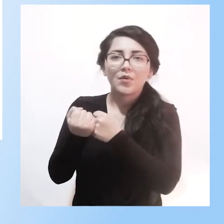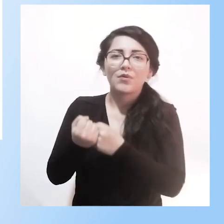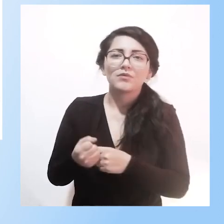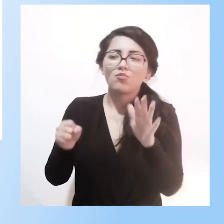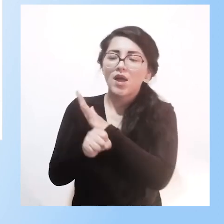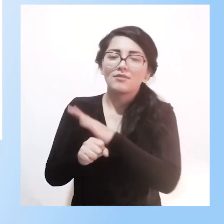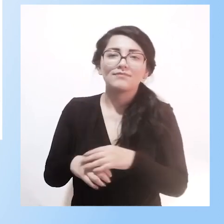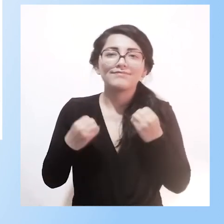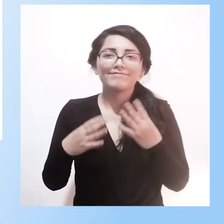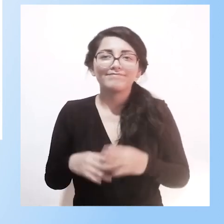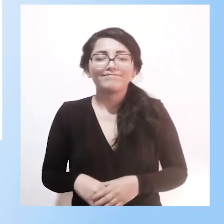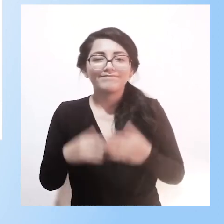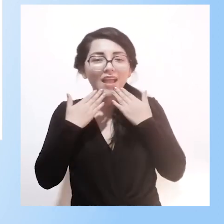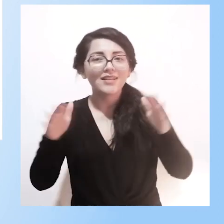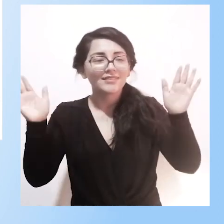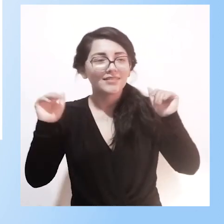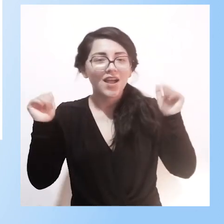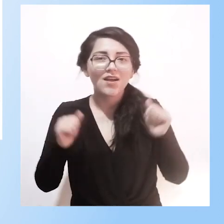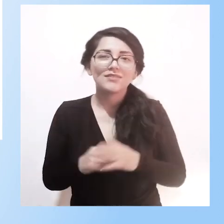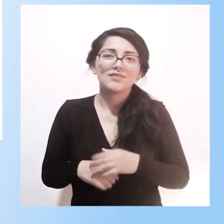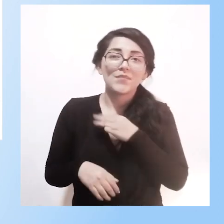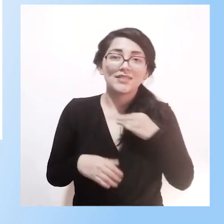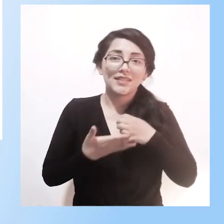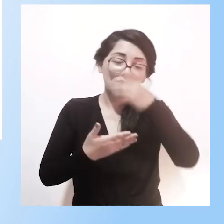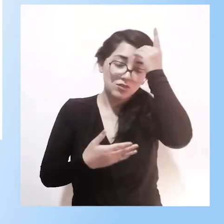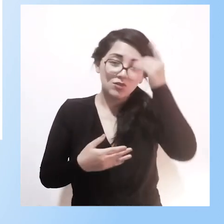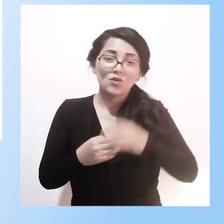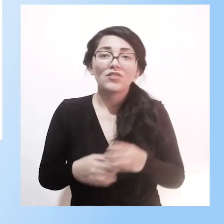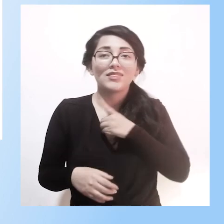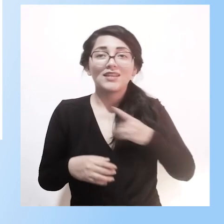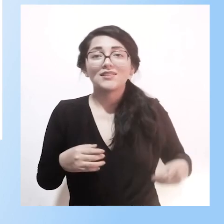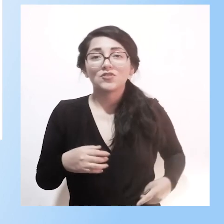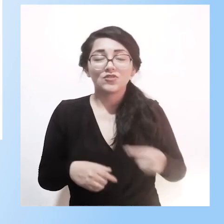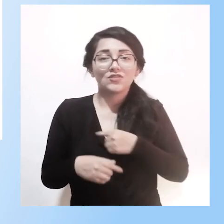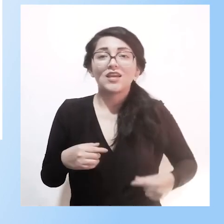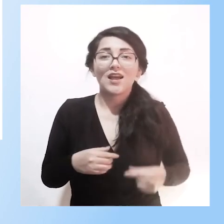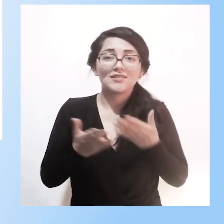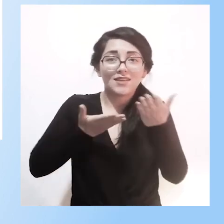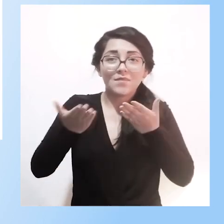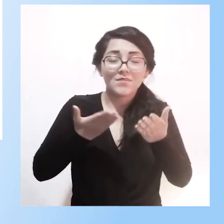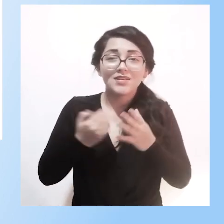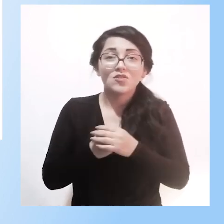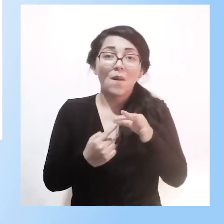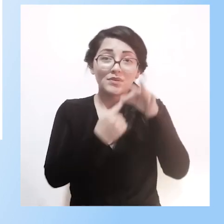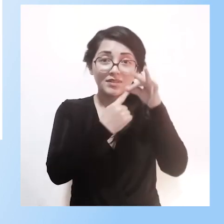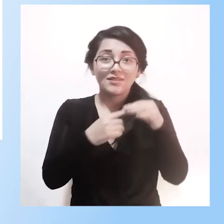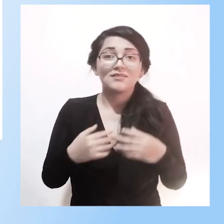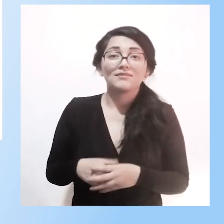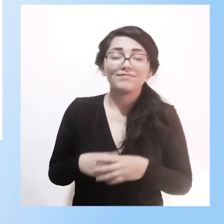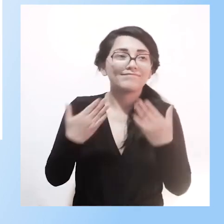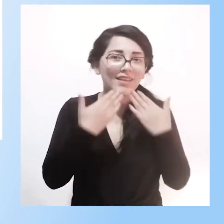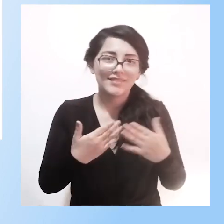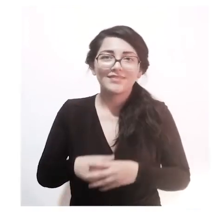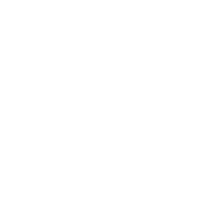desde el Ministerio de Educación del Perú y desde la Dirección General de Servicios Educativos Especializados nos despedimos y será hasta una próxima oportunidad